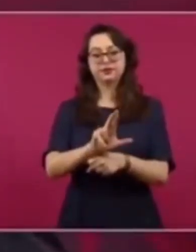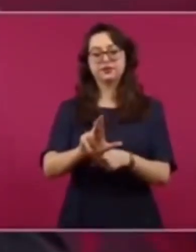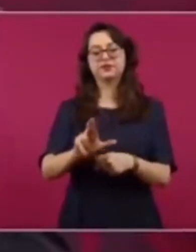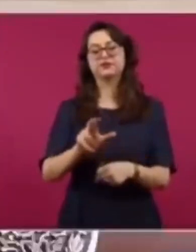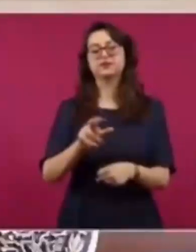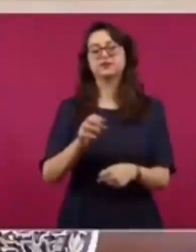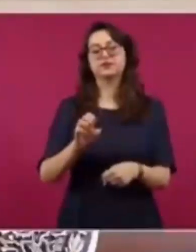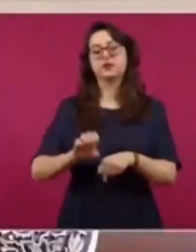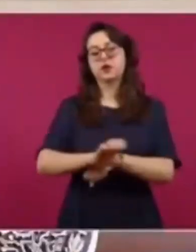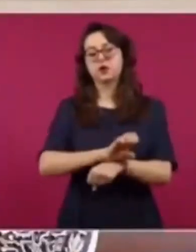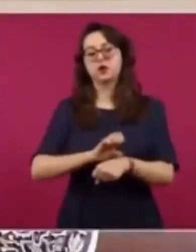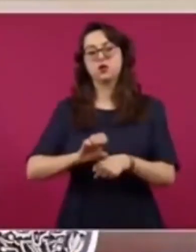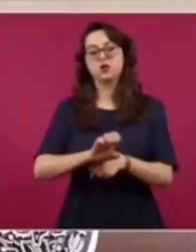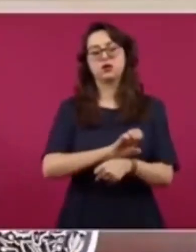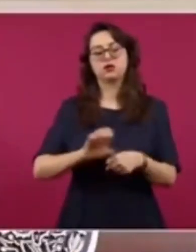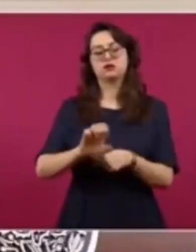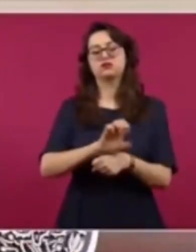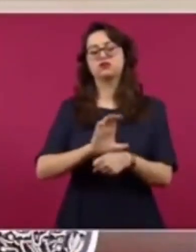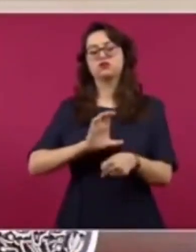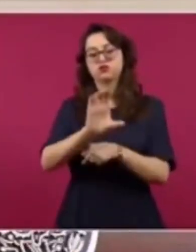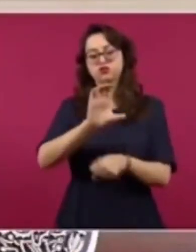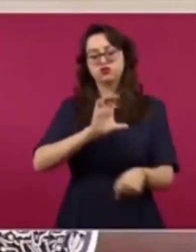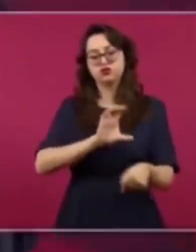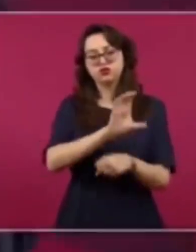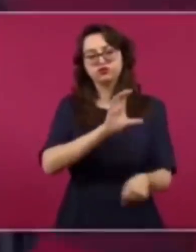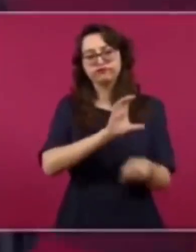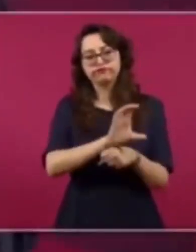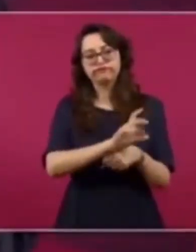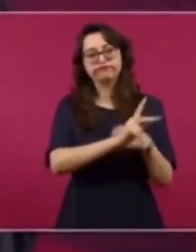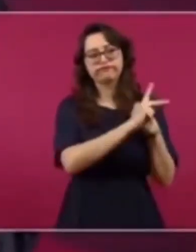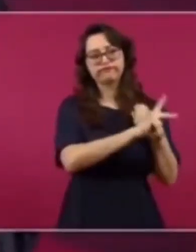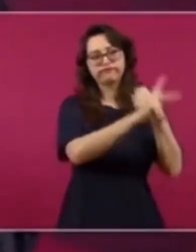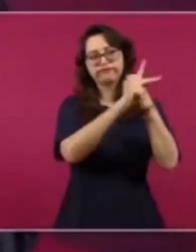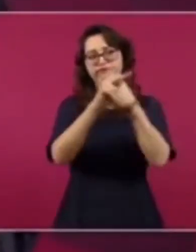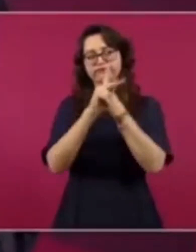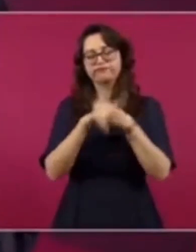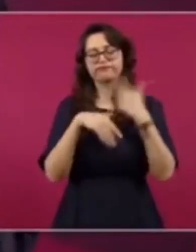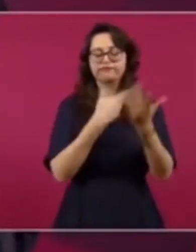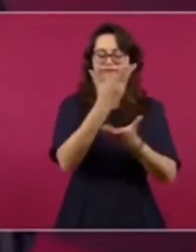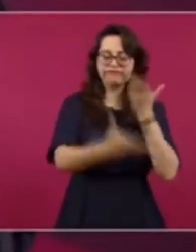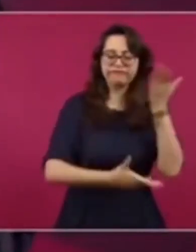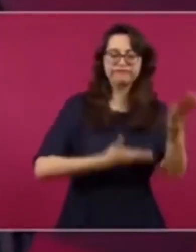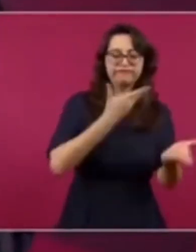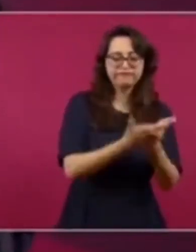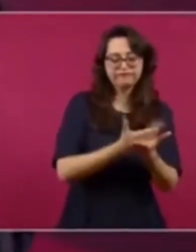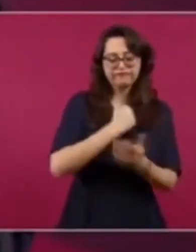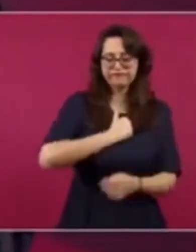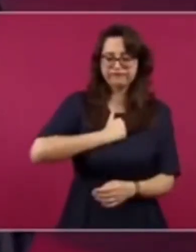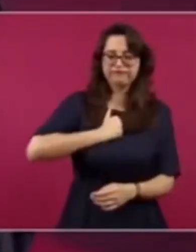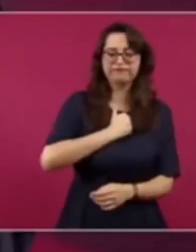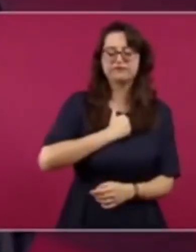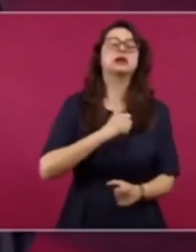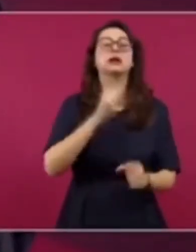ecuatorianos, colombianos y a los gobiernos